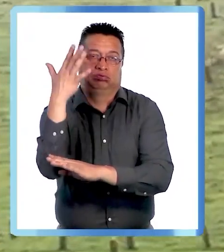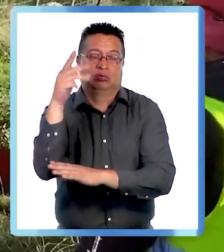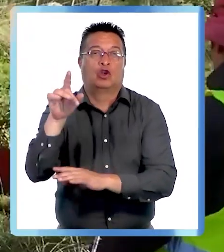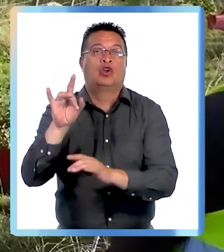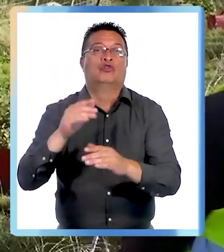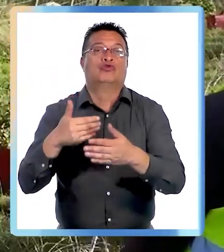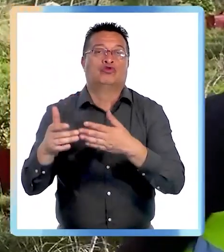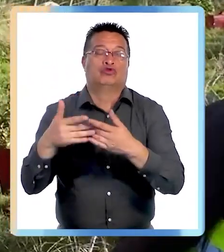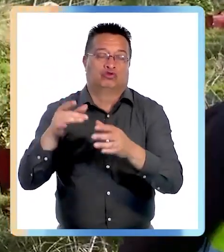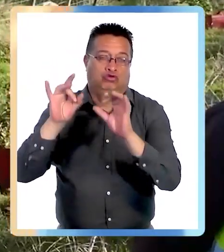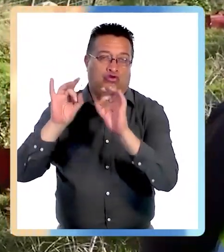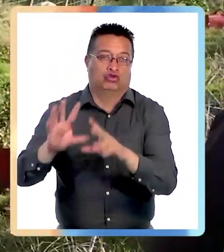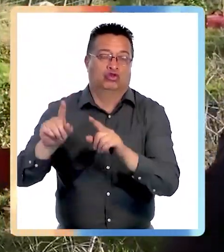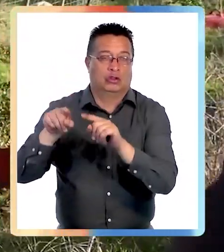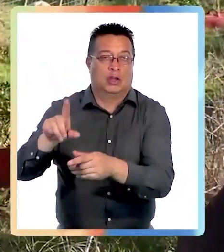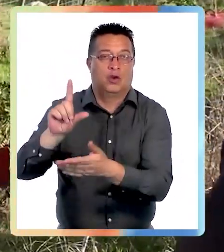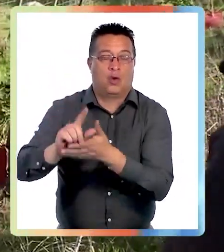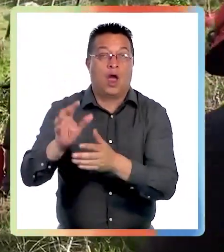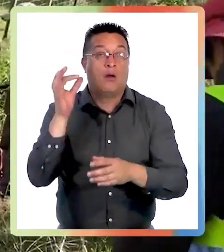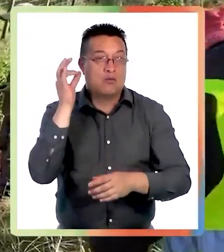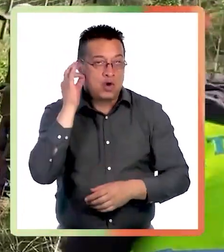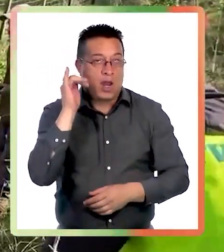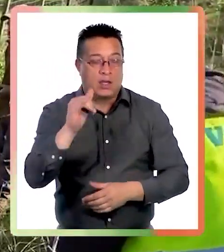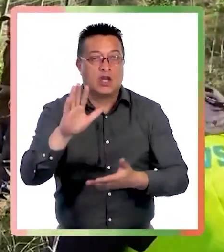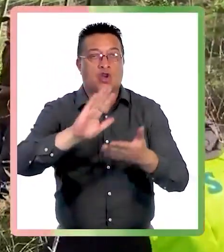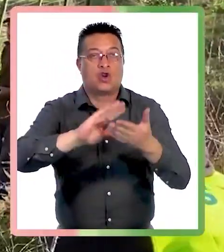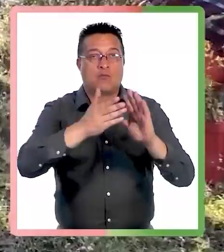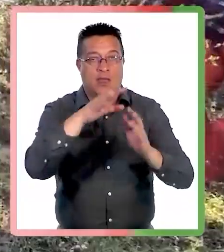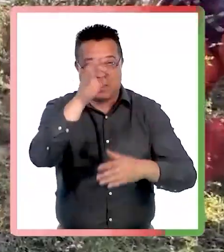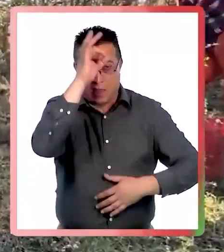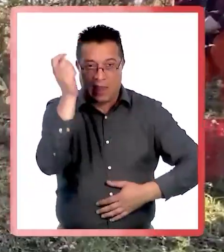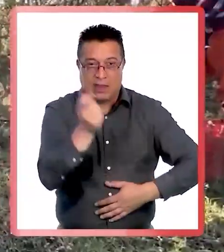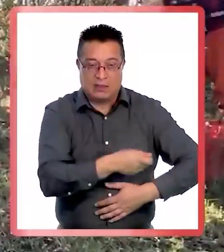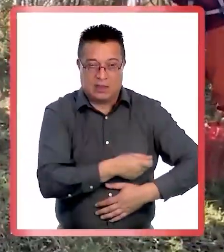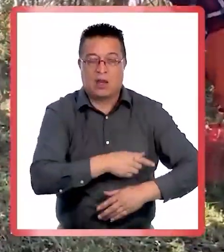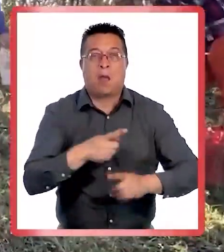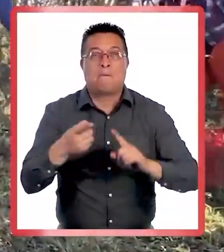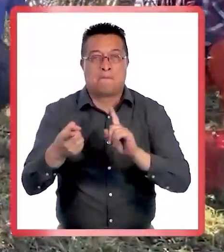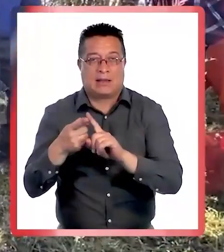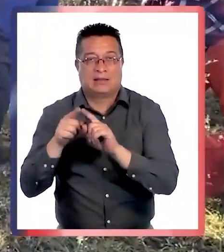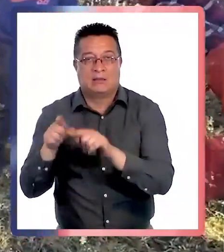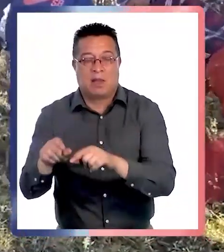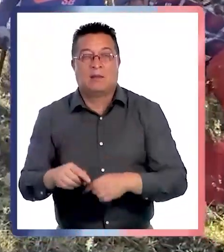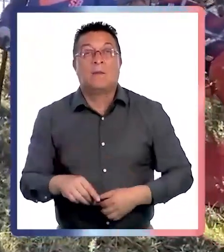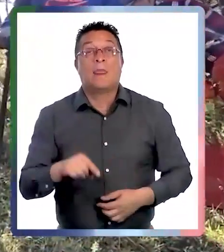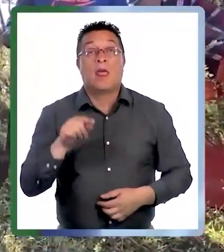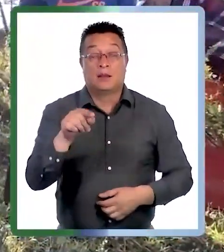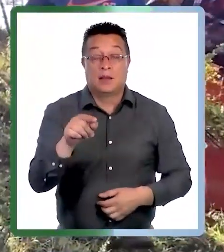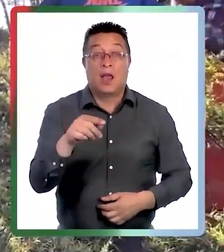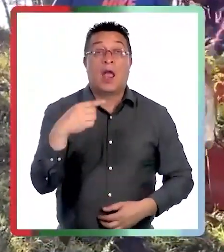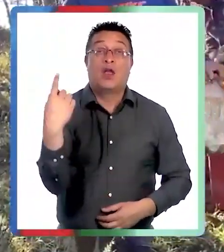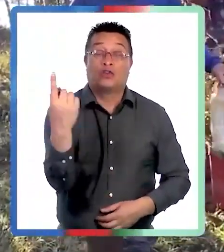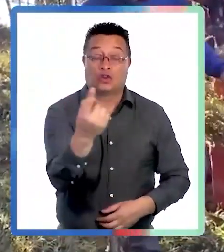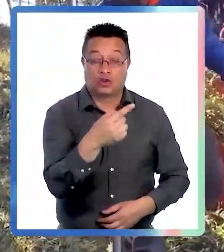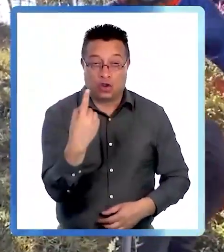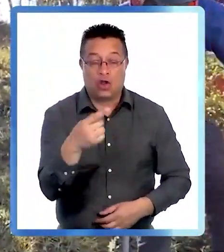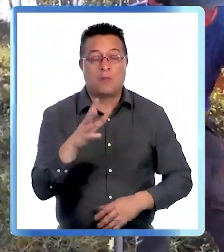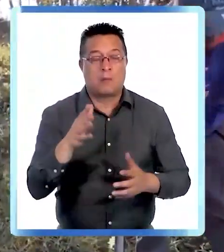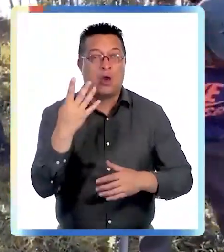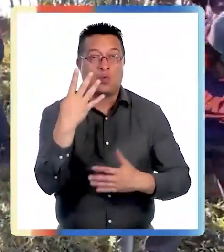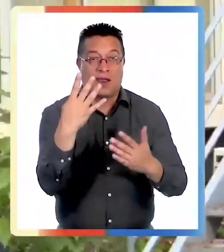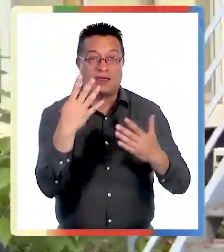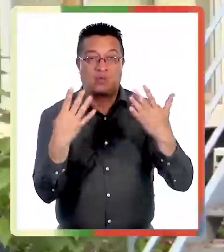especialmente en mujeres y comunidades indígenas. Hay una participación importante de mujeres, ya alrededor del